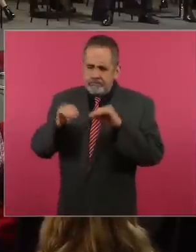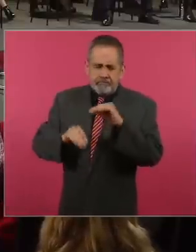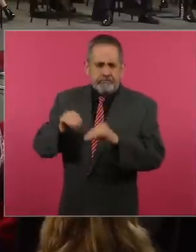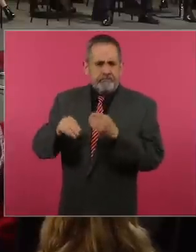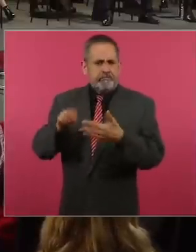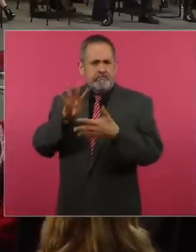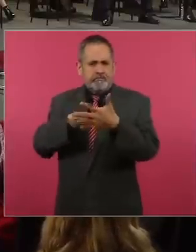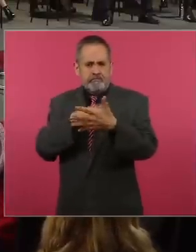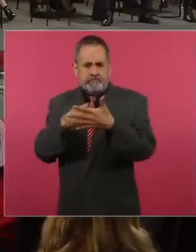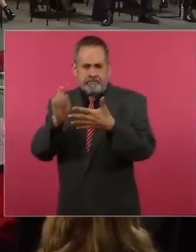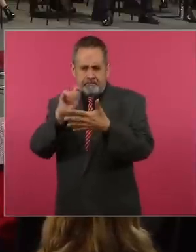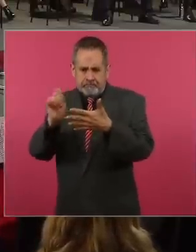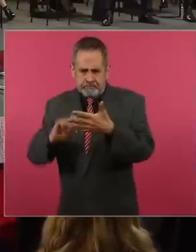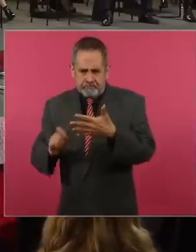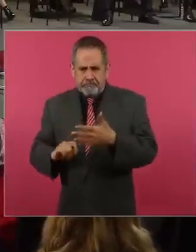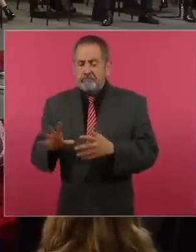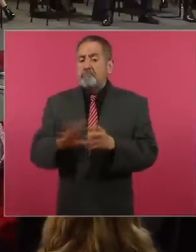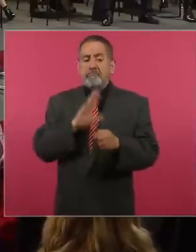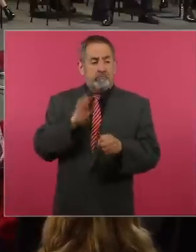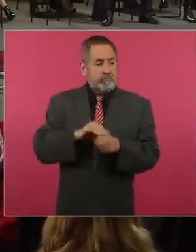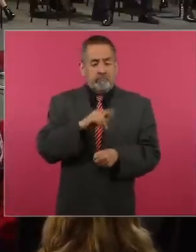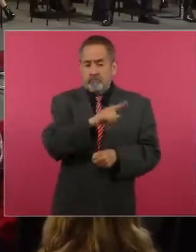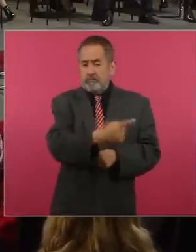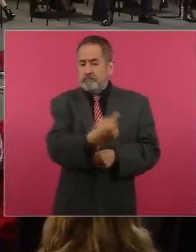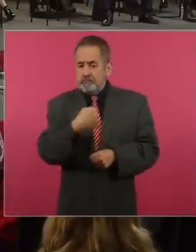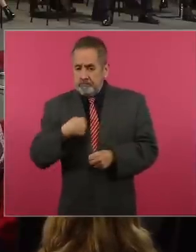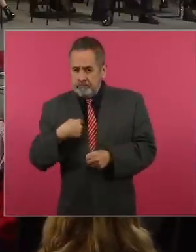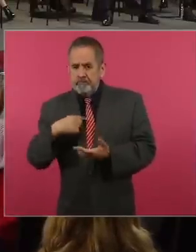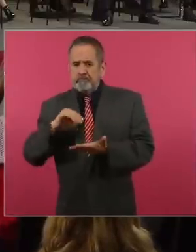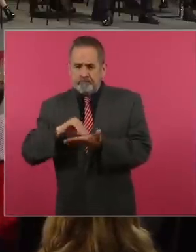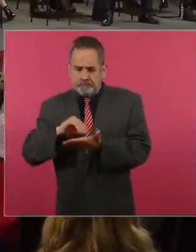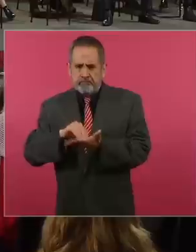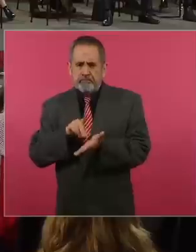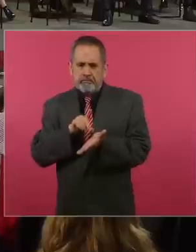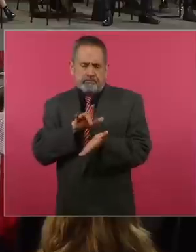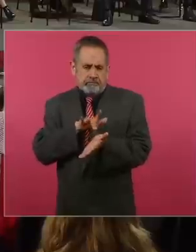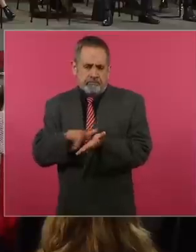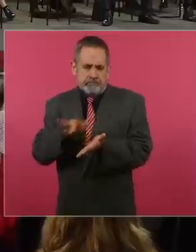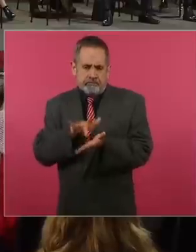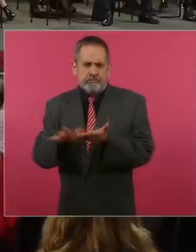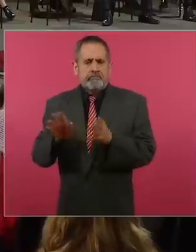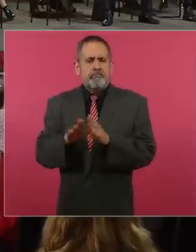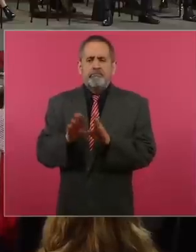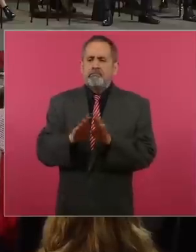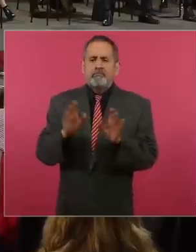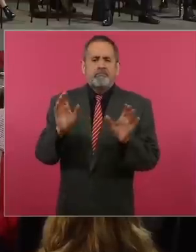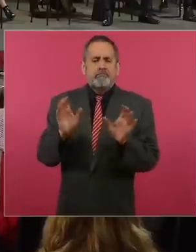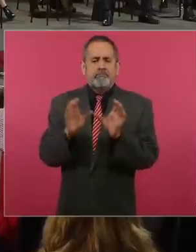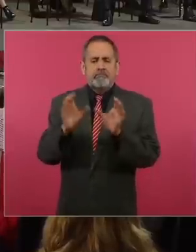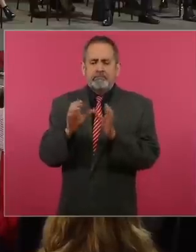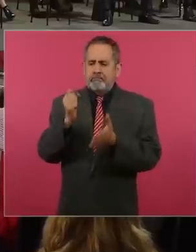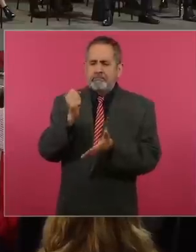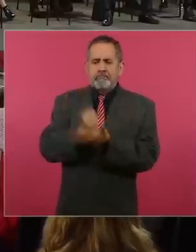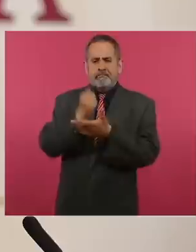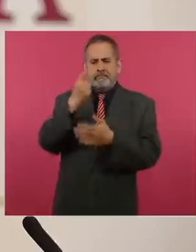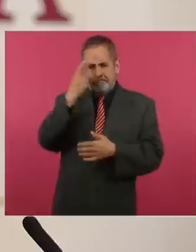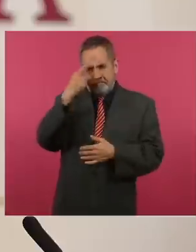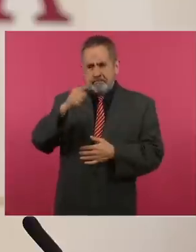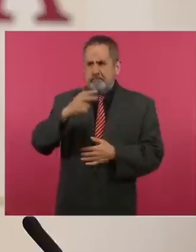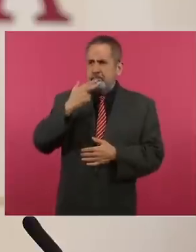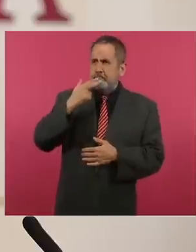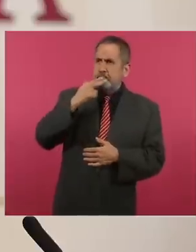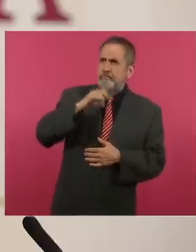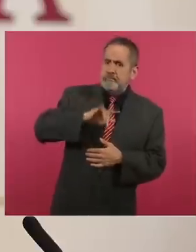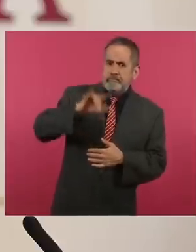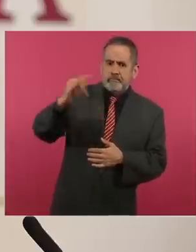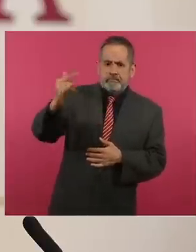continúa aún apoyando en la obtención de lo que es el certificado del operador aéreo y a